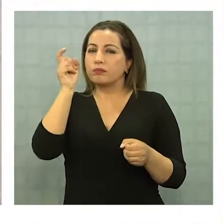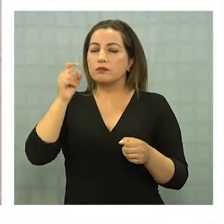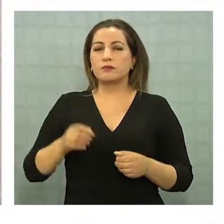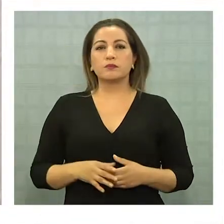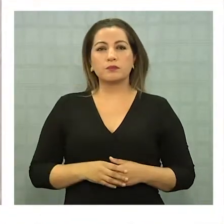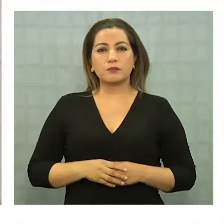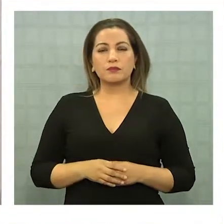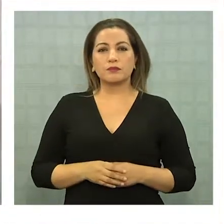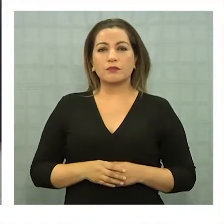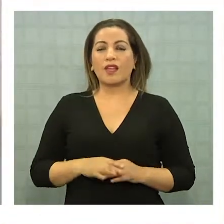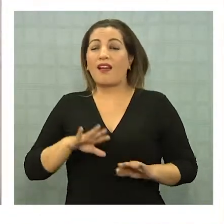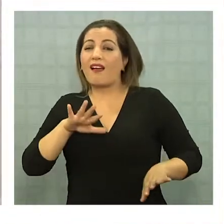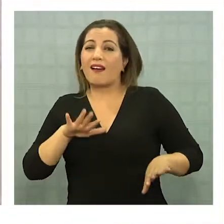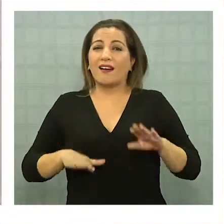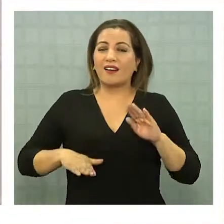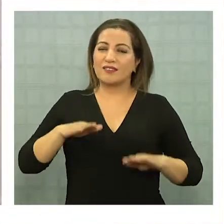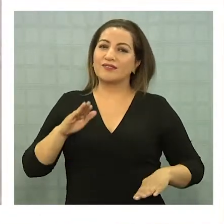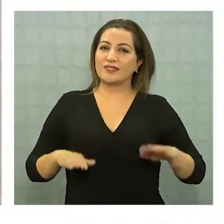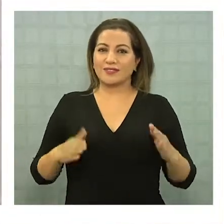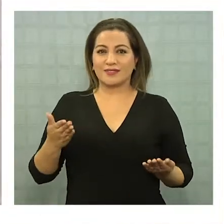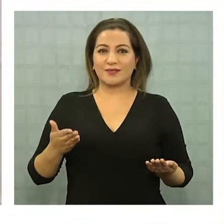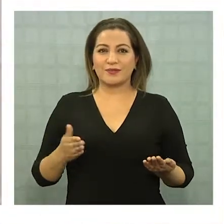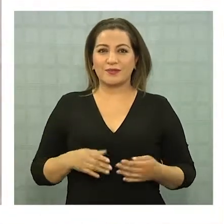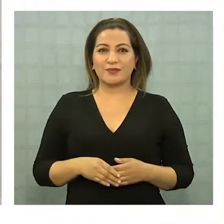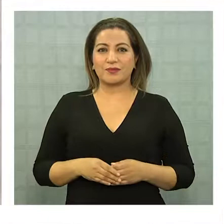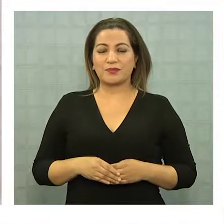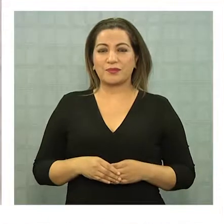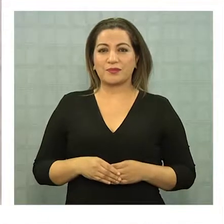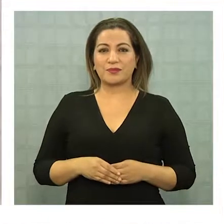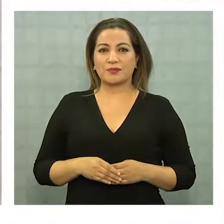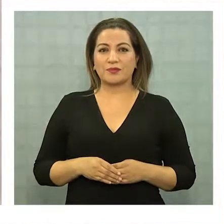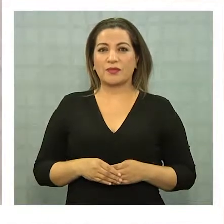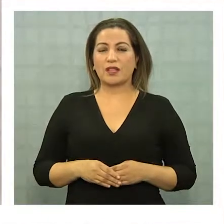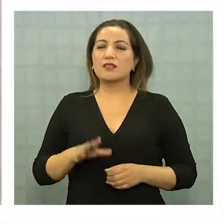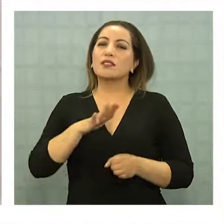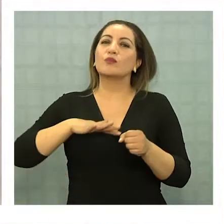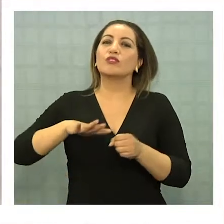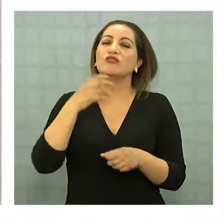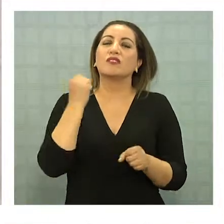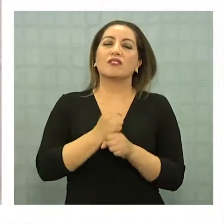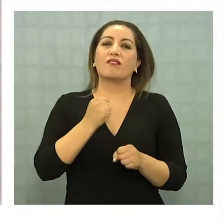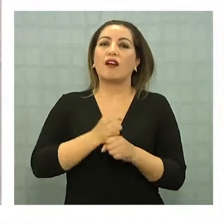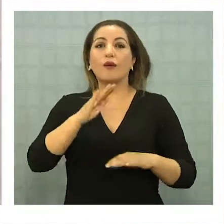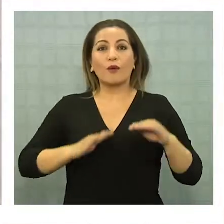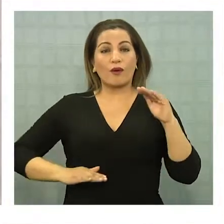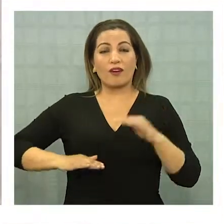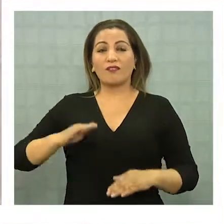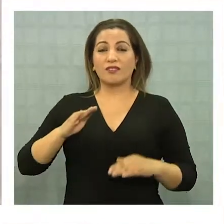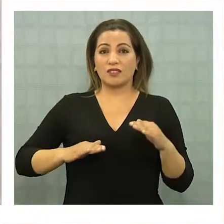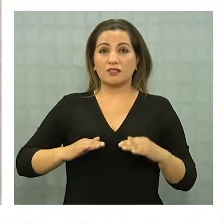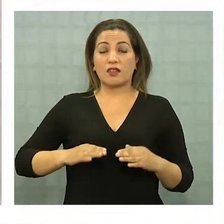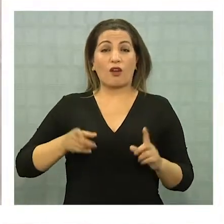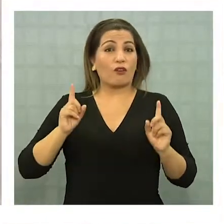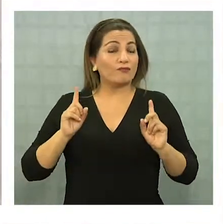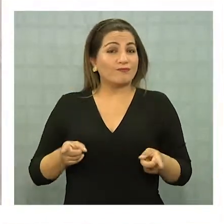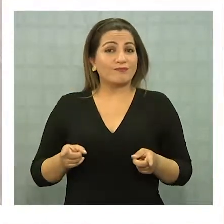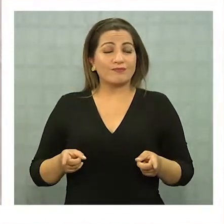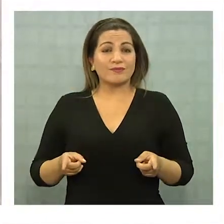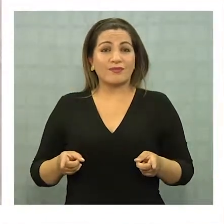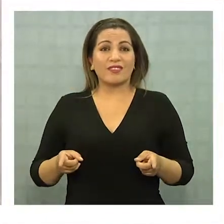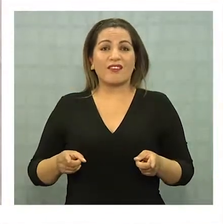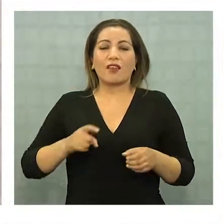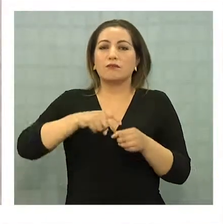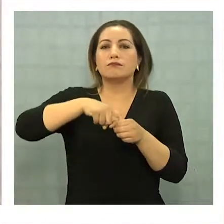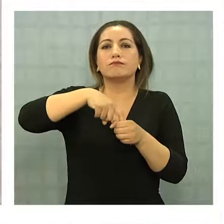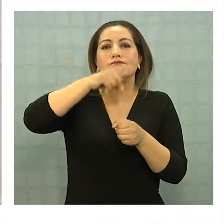consistente su participación? Es relativo, es relativo por situación de trabajo, muchas veces se ven en la